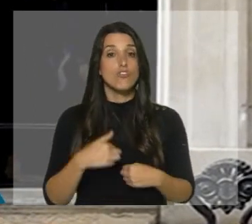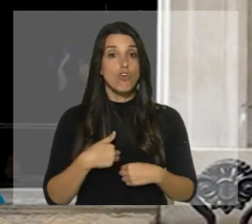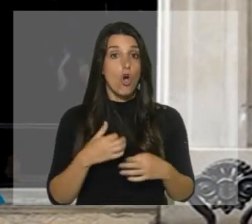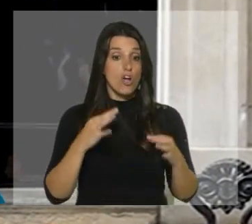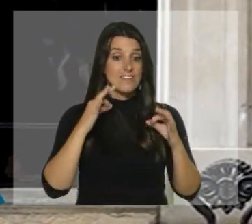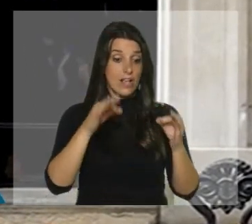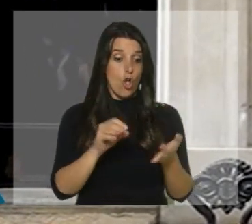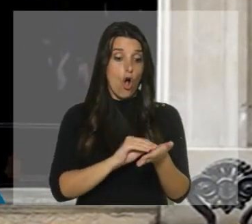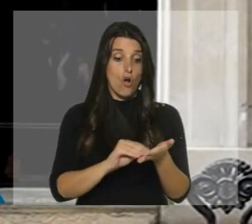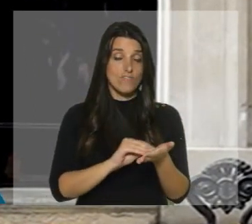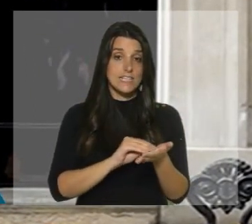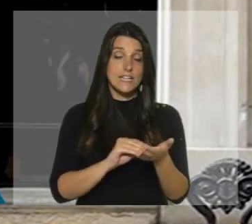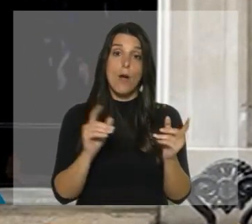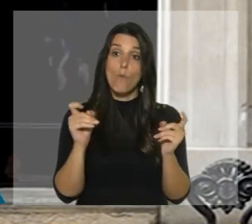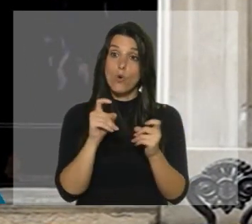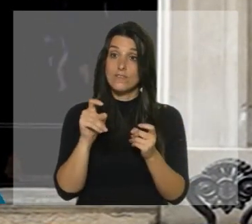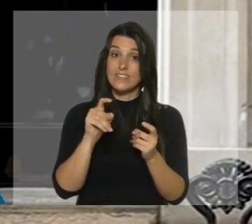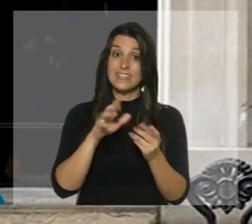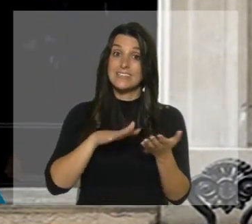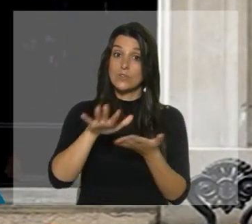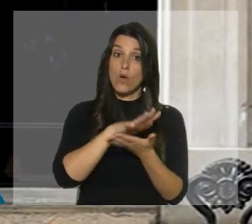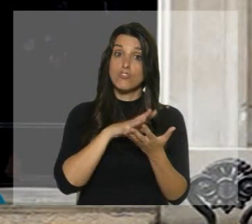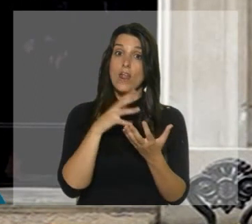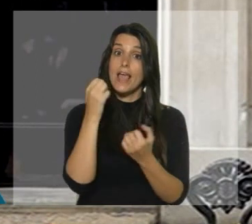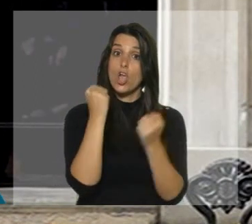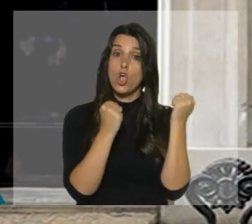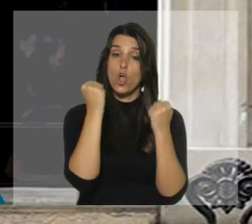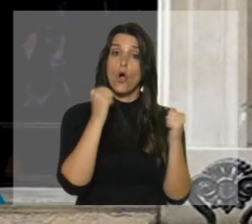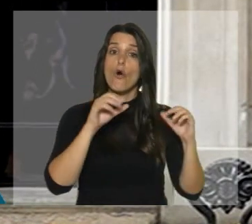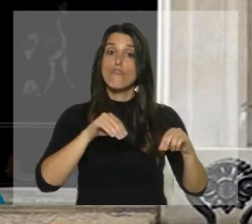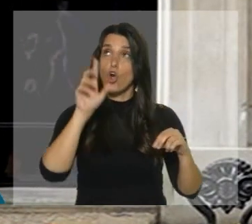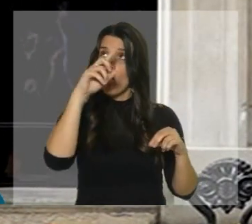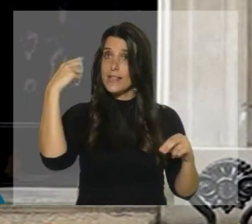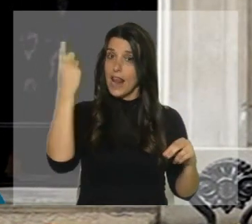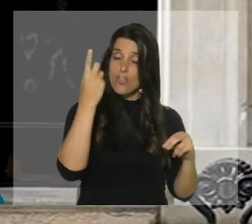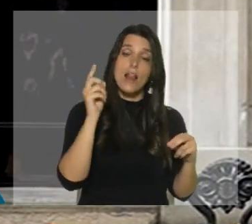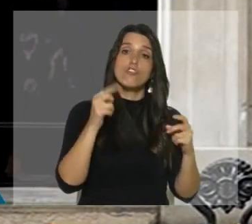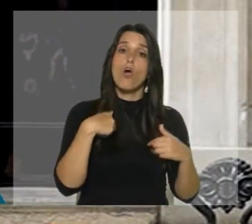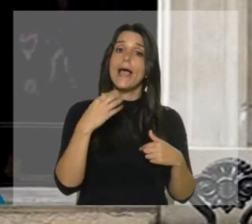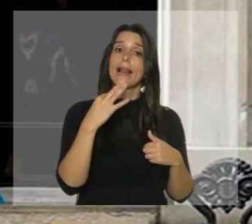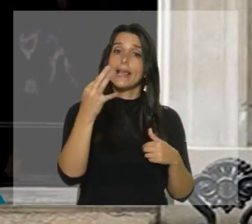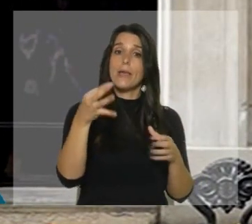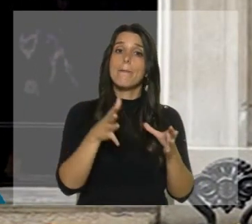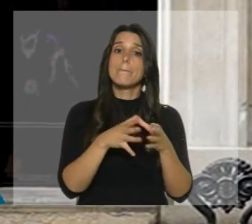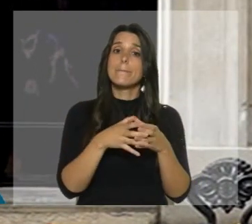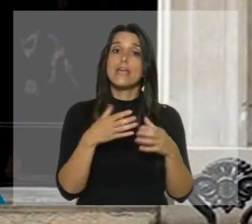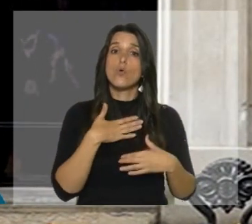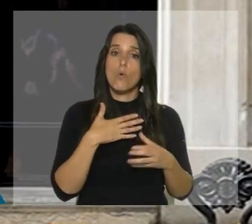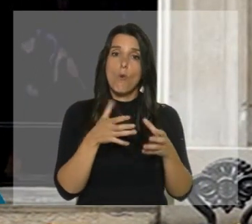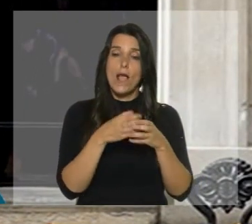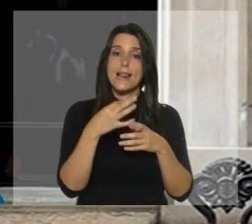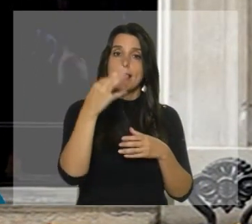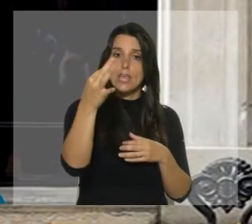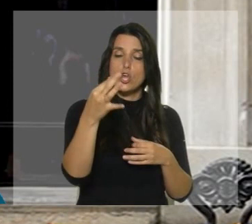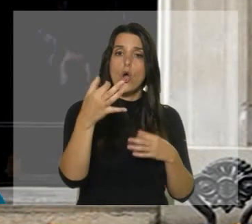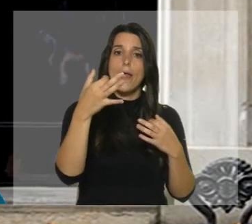esta oficina en un complejo contexto económico y de inestabilidad internacional y fui electa por el Partido Conservador con la